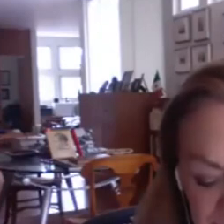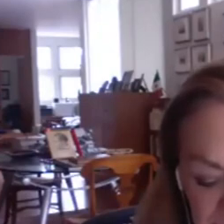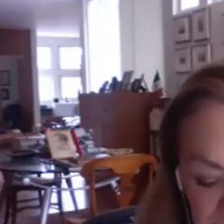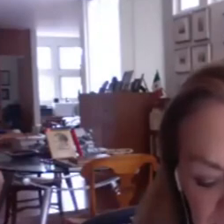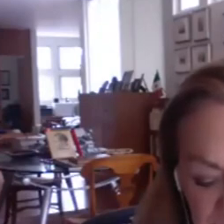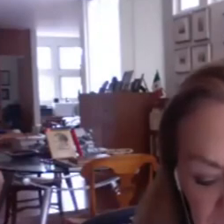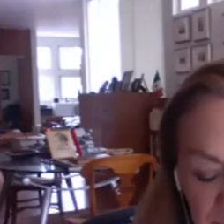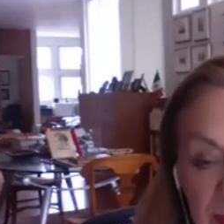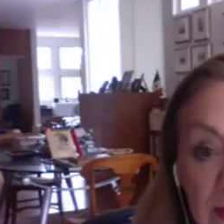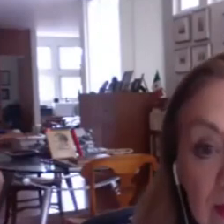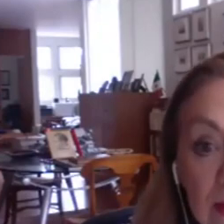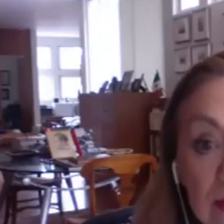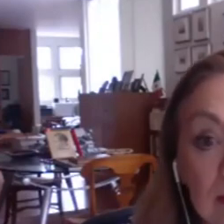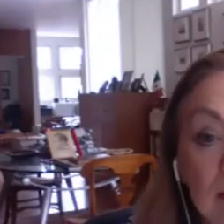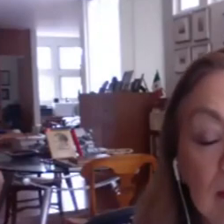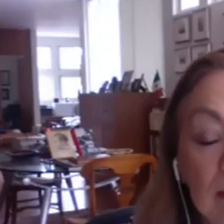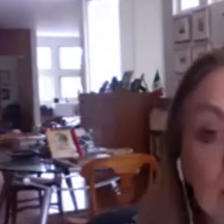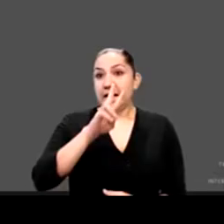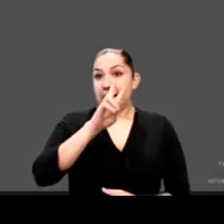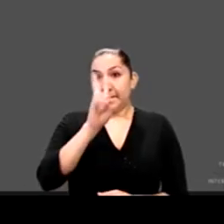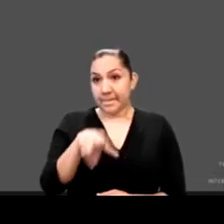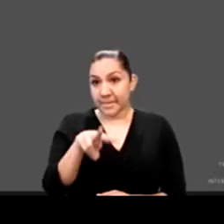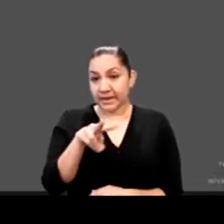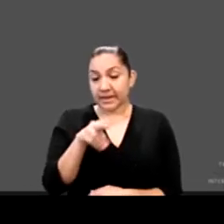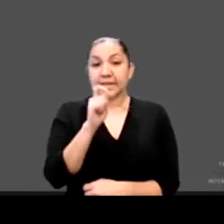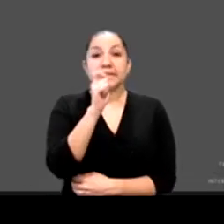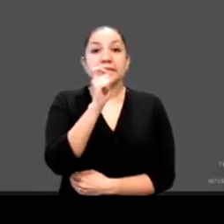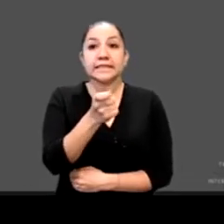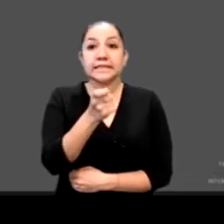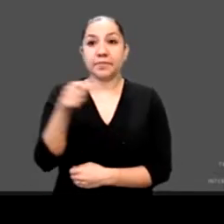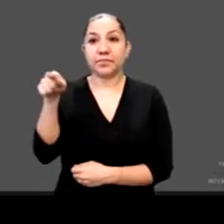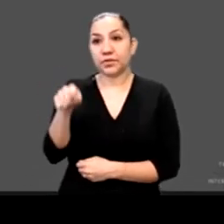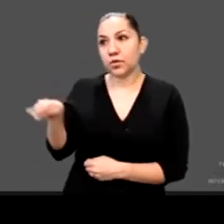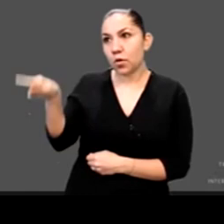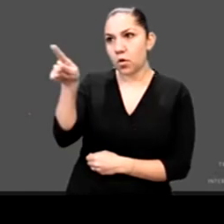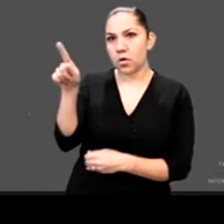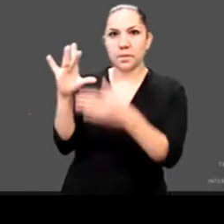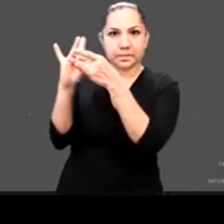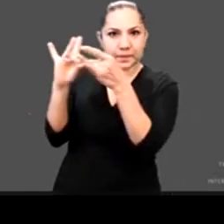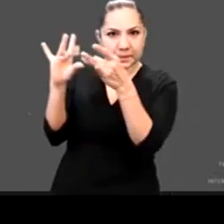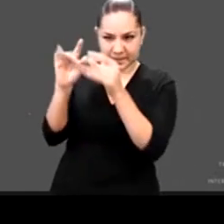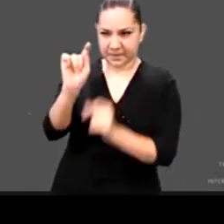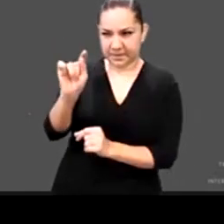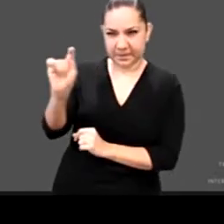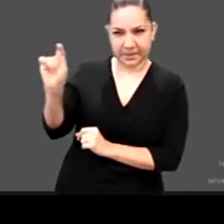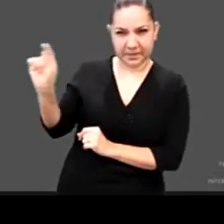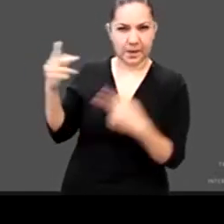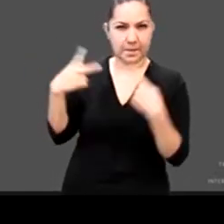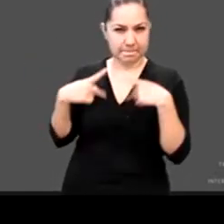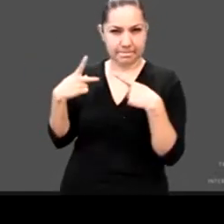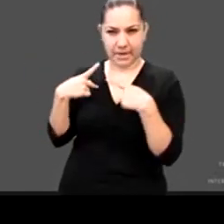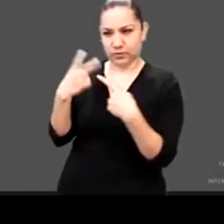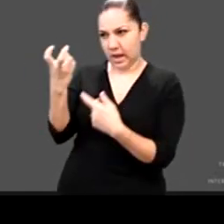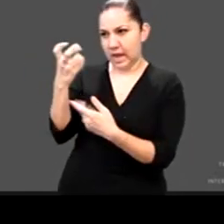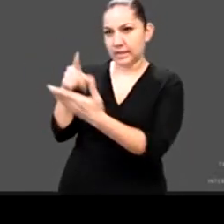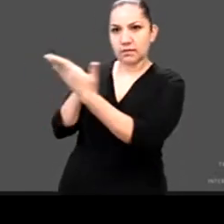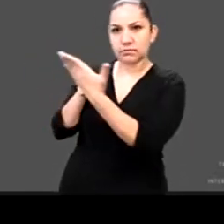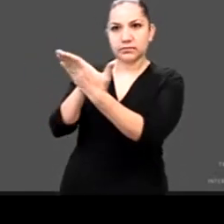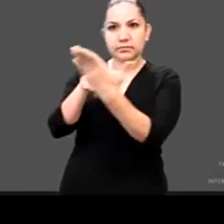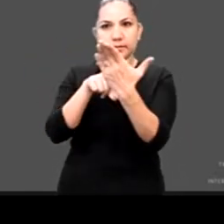la verdad es que lo que nos dicen y lo que nos transmiten nuestros colegas es verdaderamente valioso